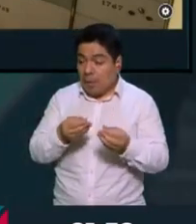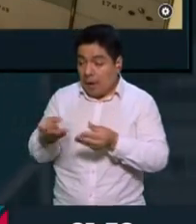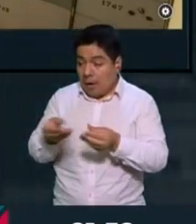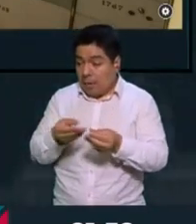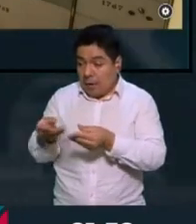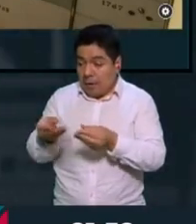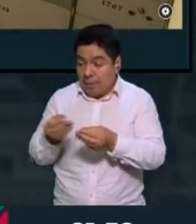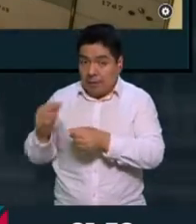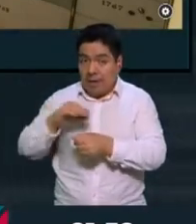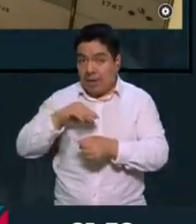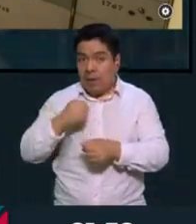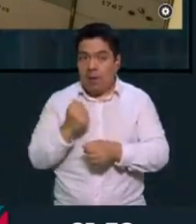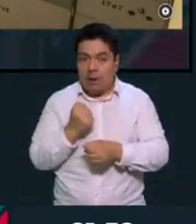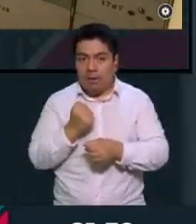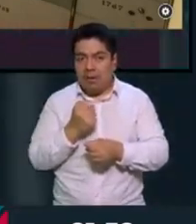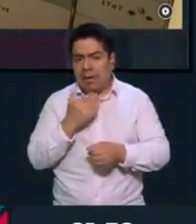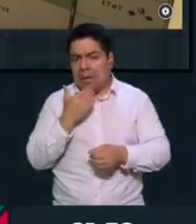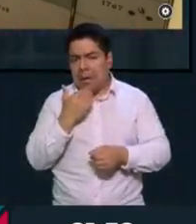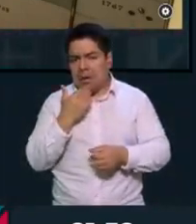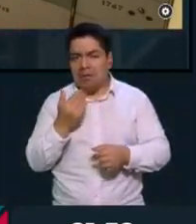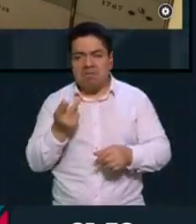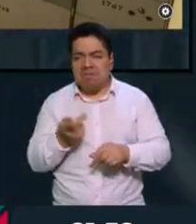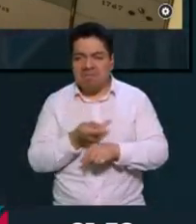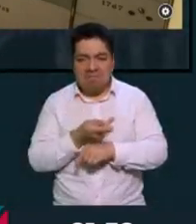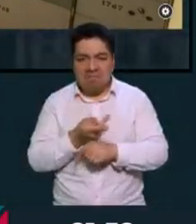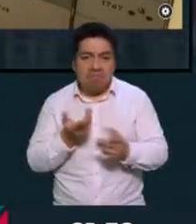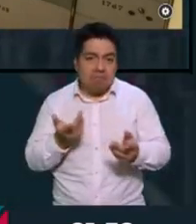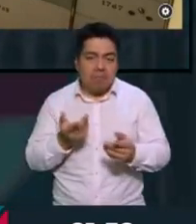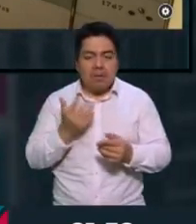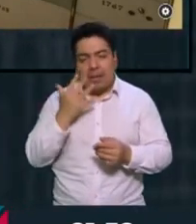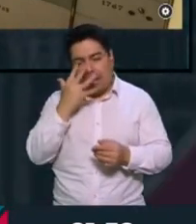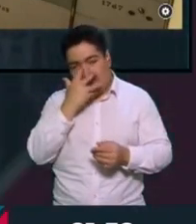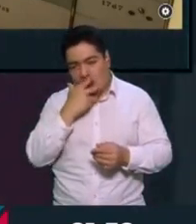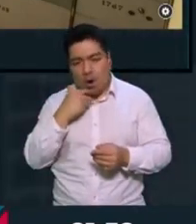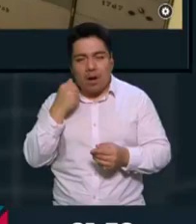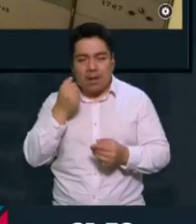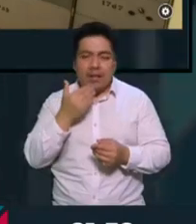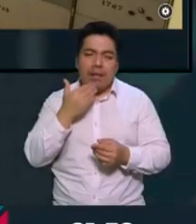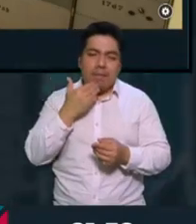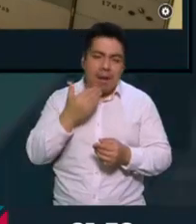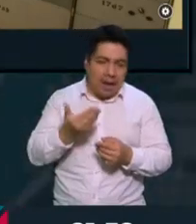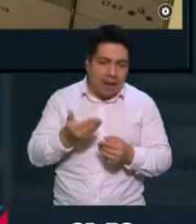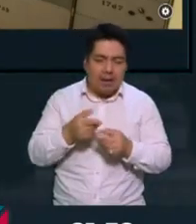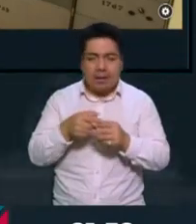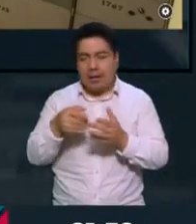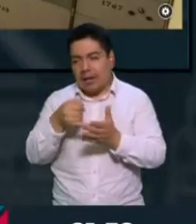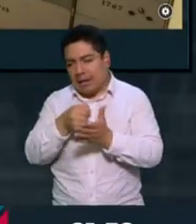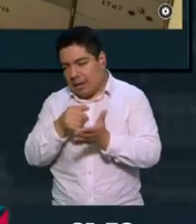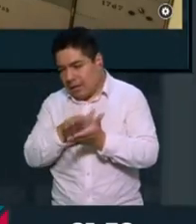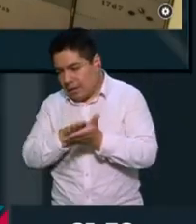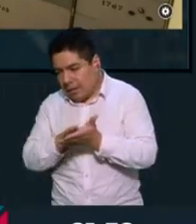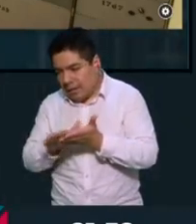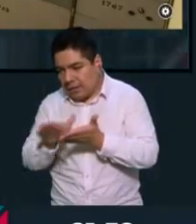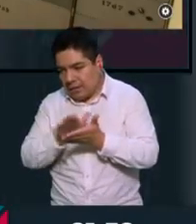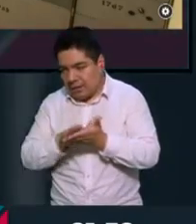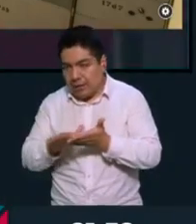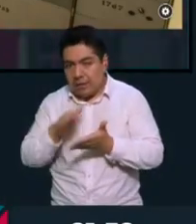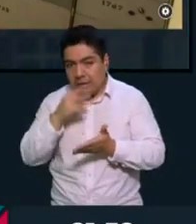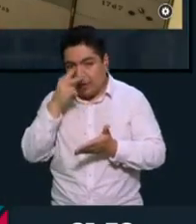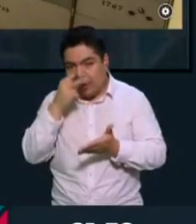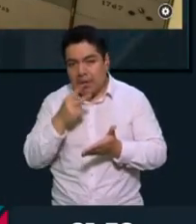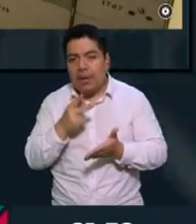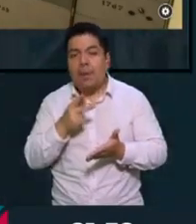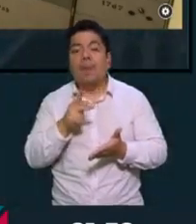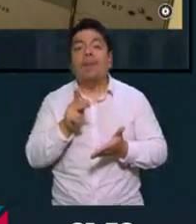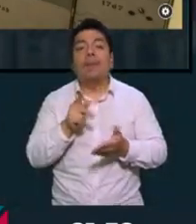interesantes. Y dices, bueno, ¿esto qué nos importa? Bueno, está bonito, tiene que ver que con una editorial mexicana y tal, pero ¿de dónde